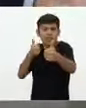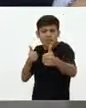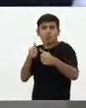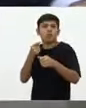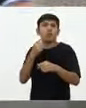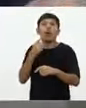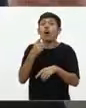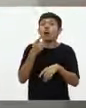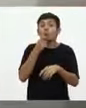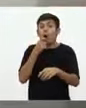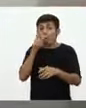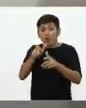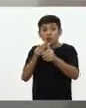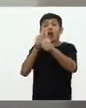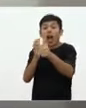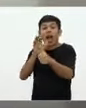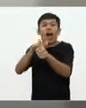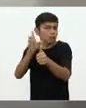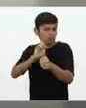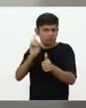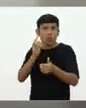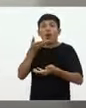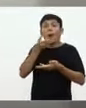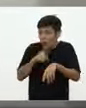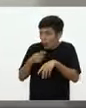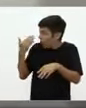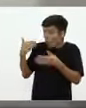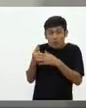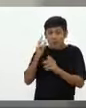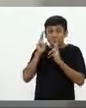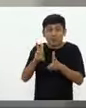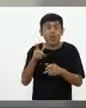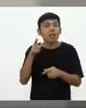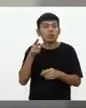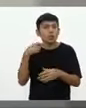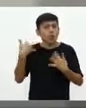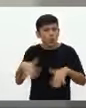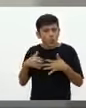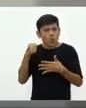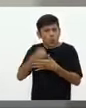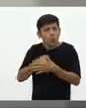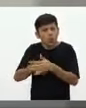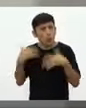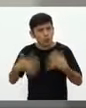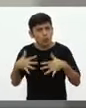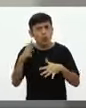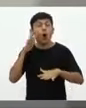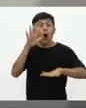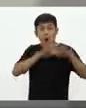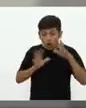nuestros dedos no deben tocar a nadie y que no compartamos el mate. Es una batalla dura, organizados,